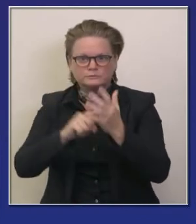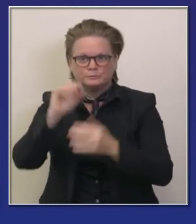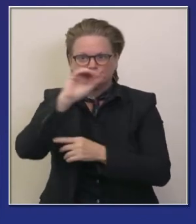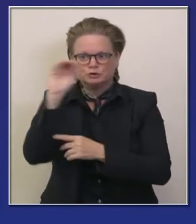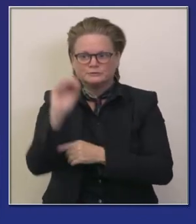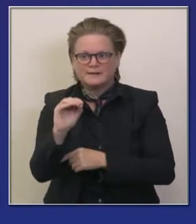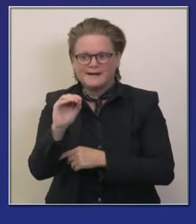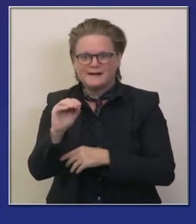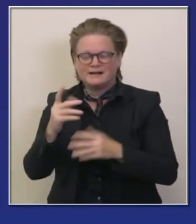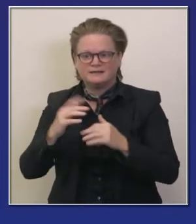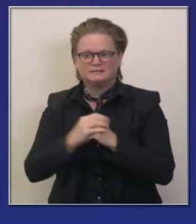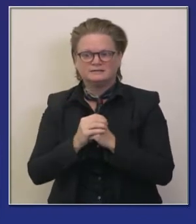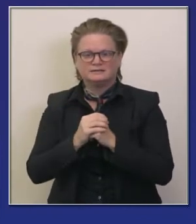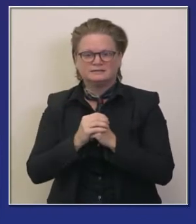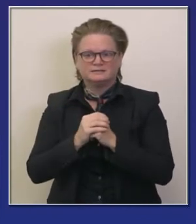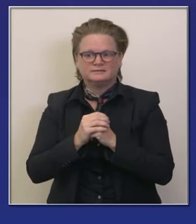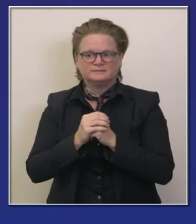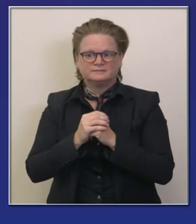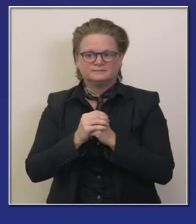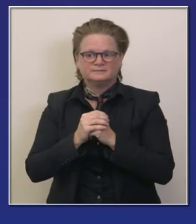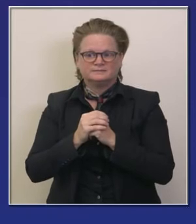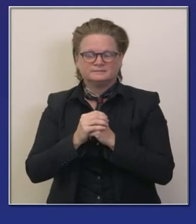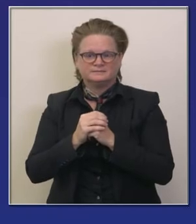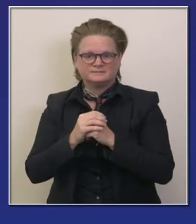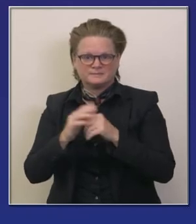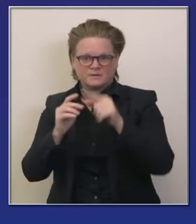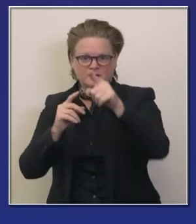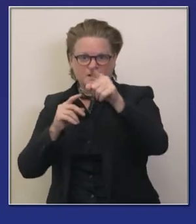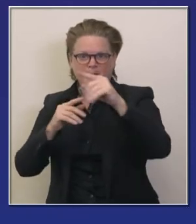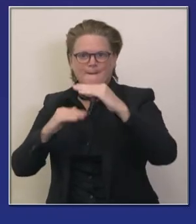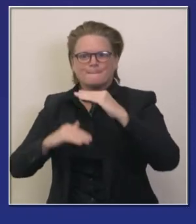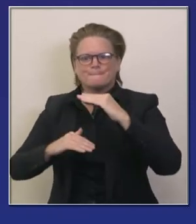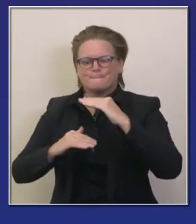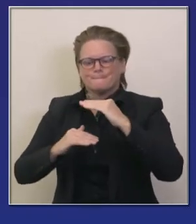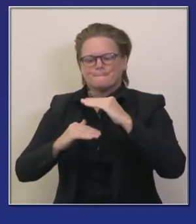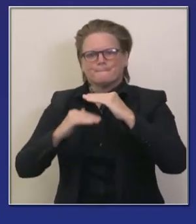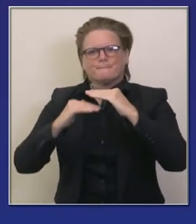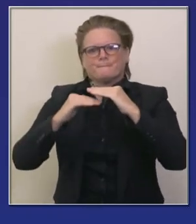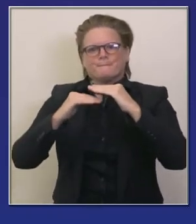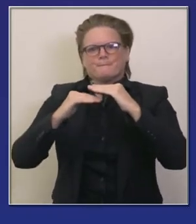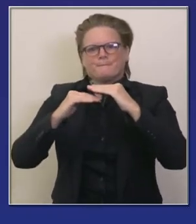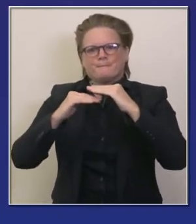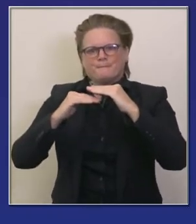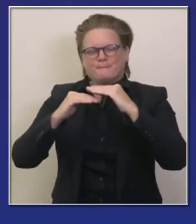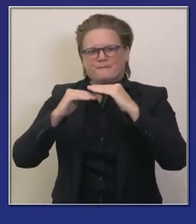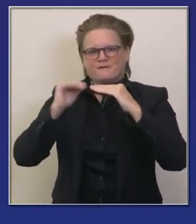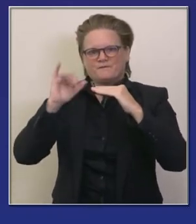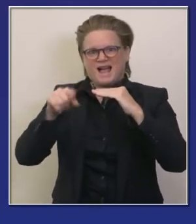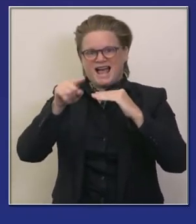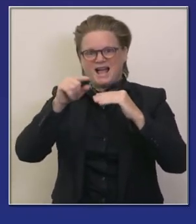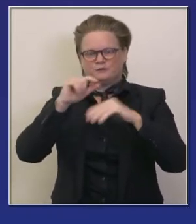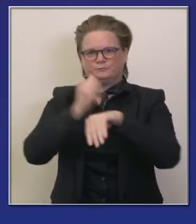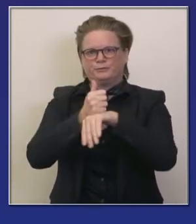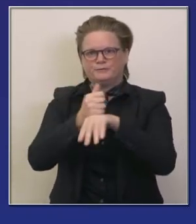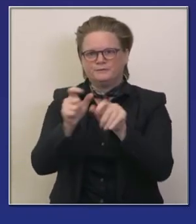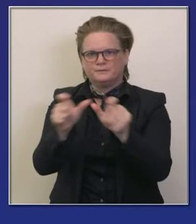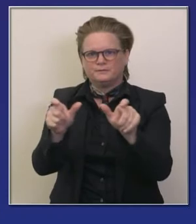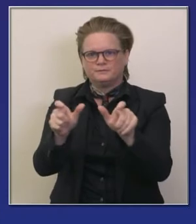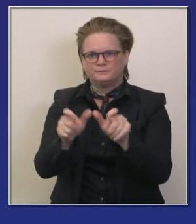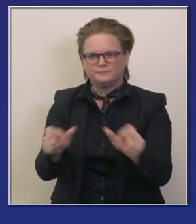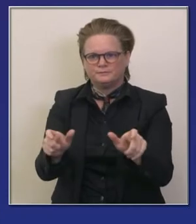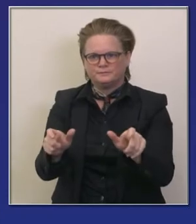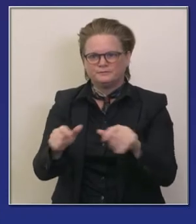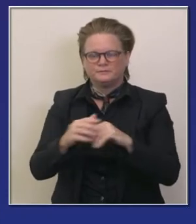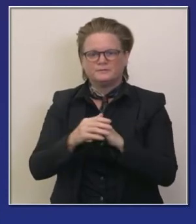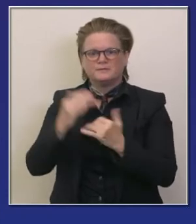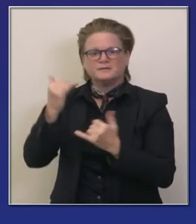les acabo de mostrar pueden ver en el norte de california están en el gris donde están menos restringidos porque están por